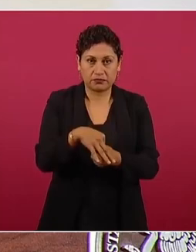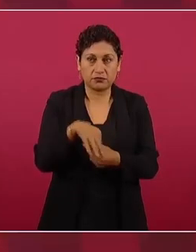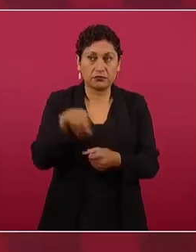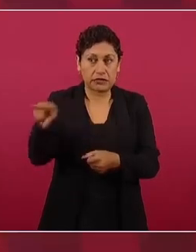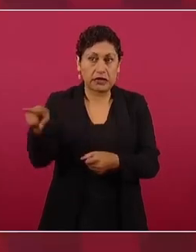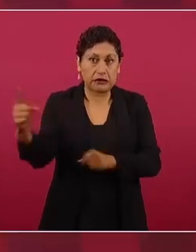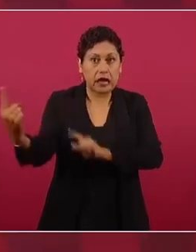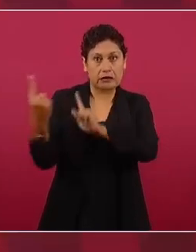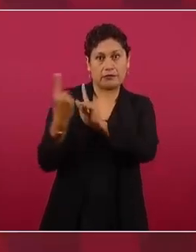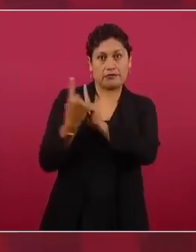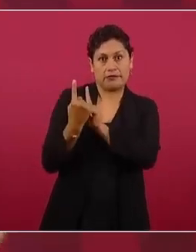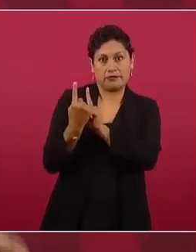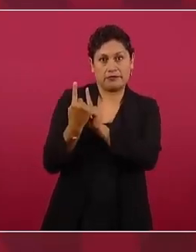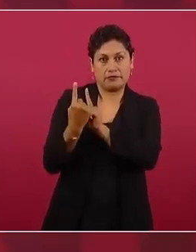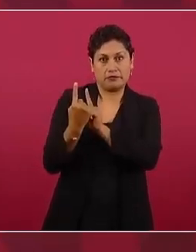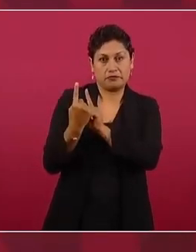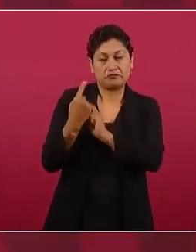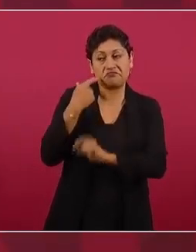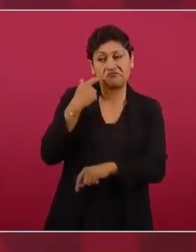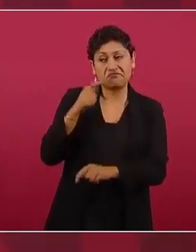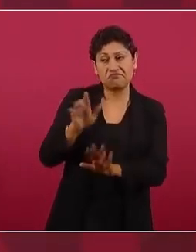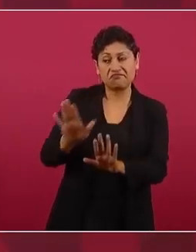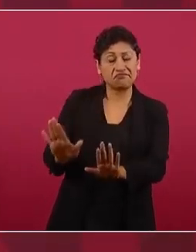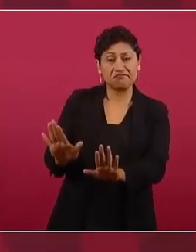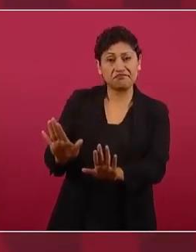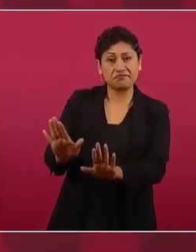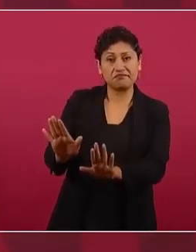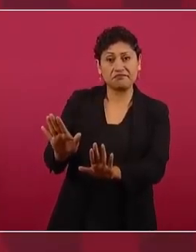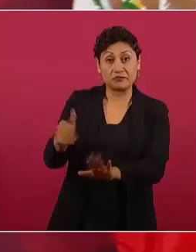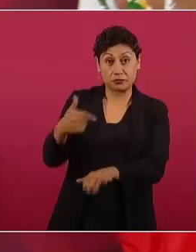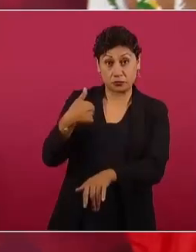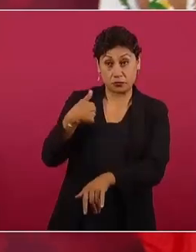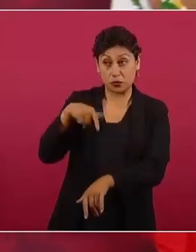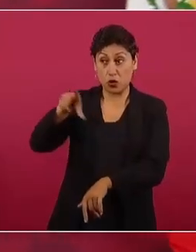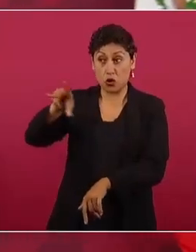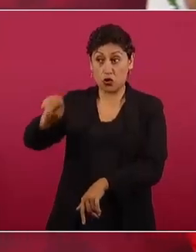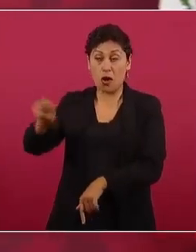y entonces se fue con Calderón y como ahí estaba